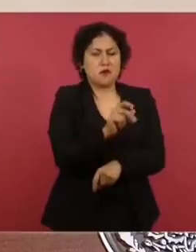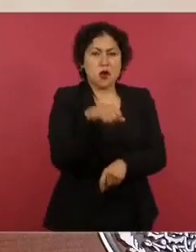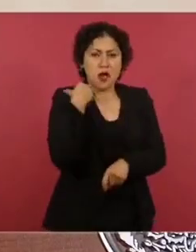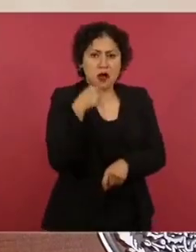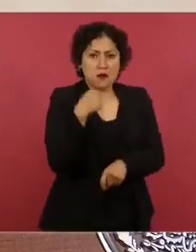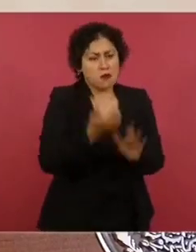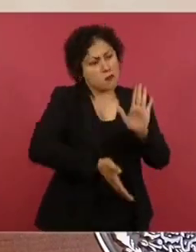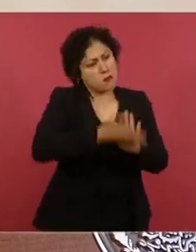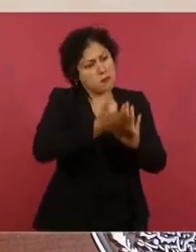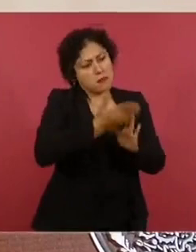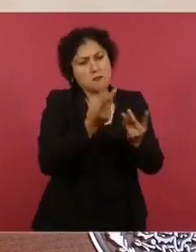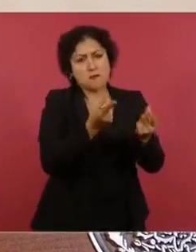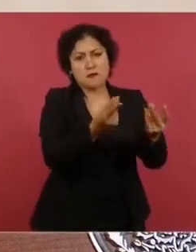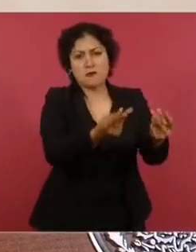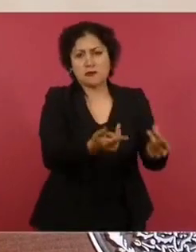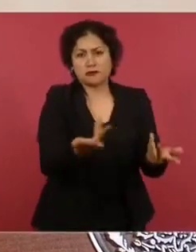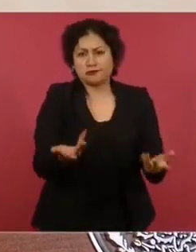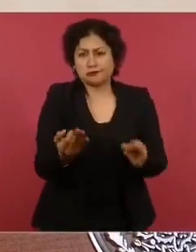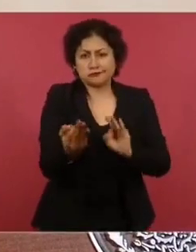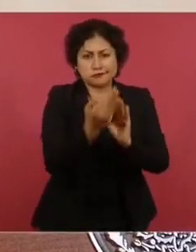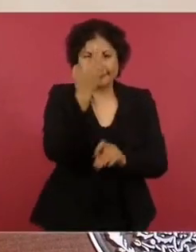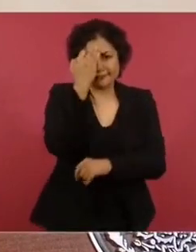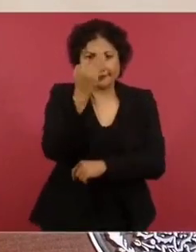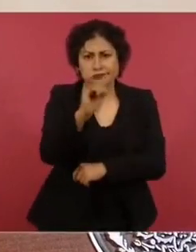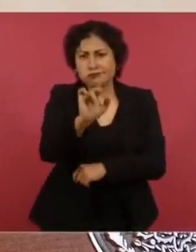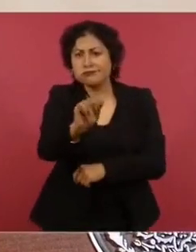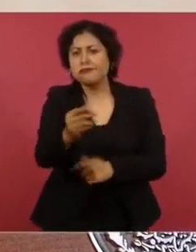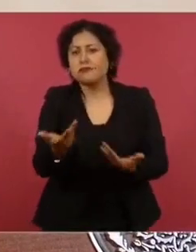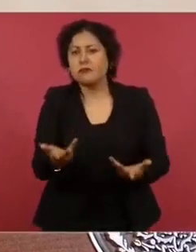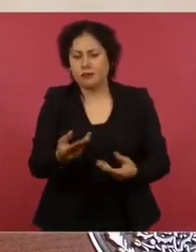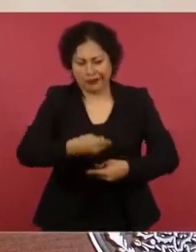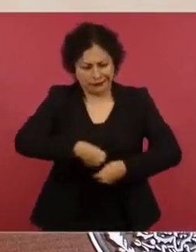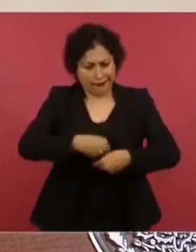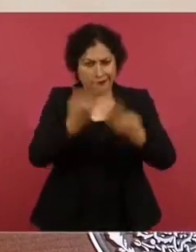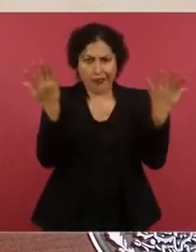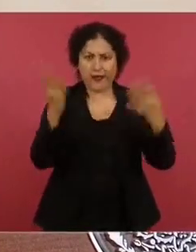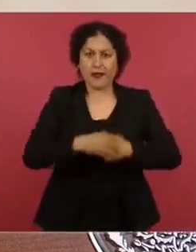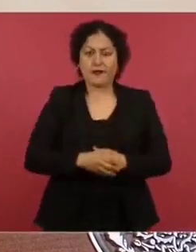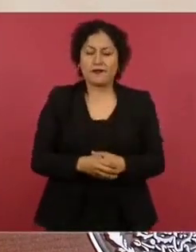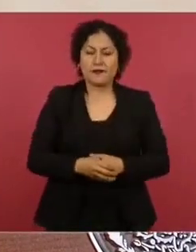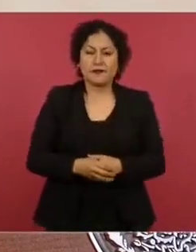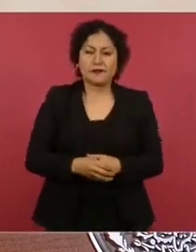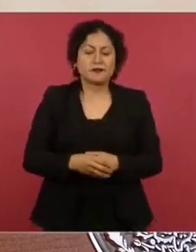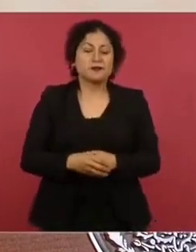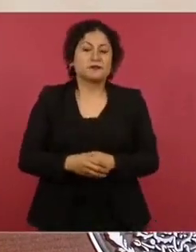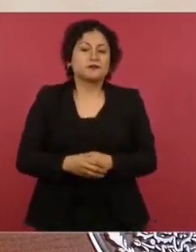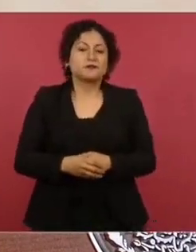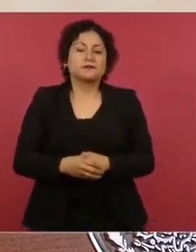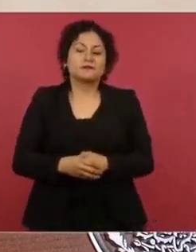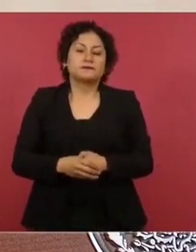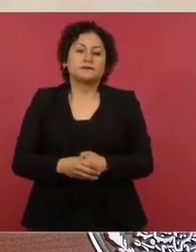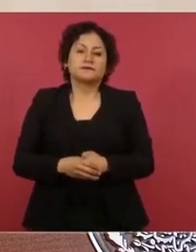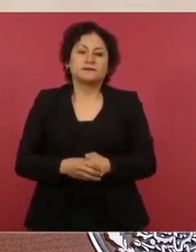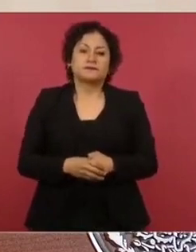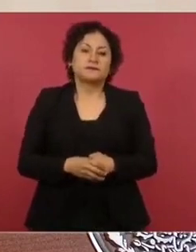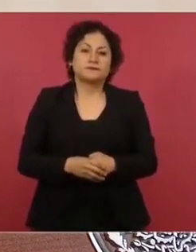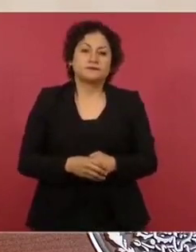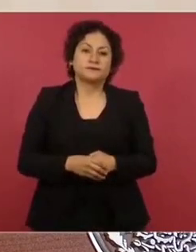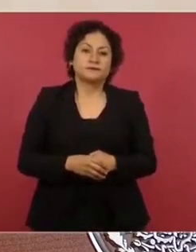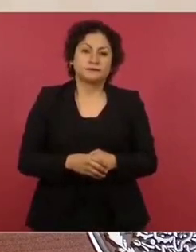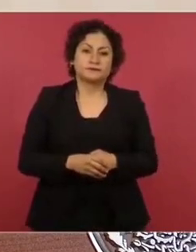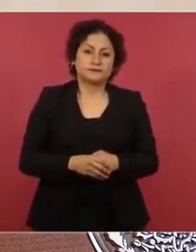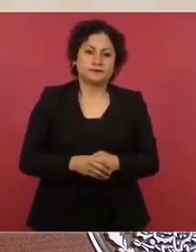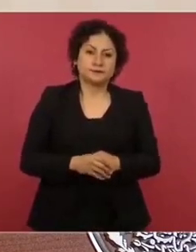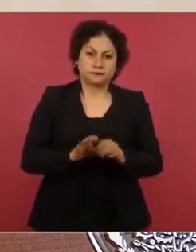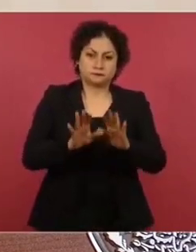¿Este año no se va a vacunar en diciembre? ¿Este año? No quiero yo, no, no, Decir que vamos a poner de